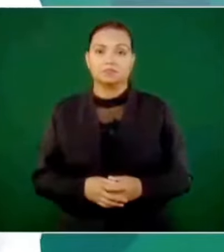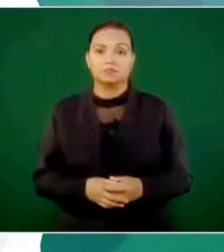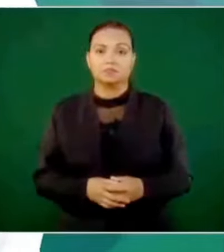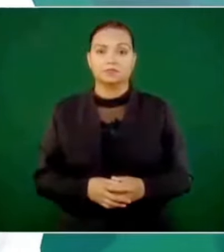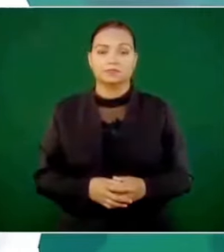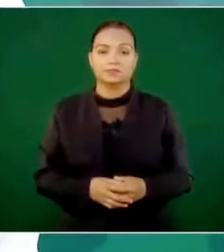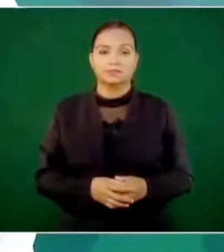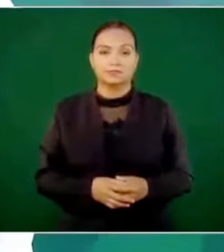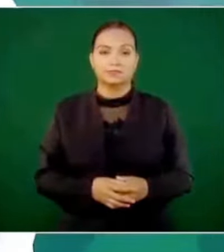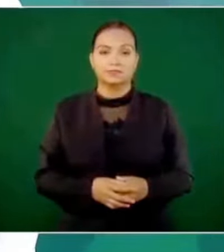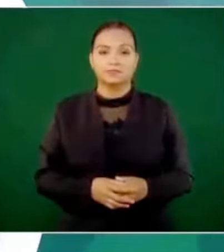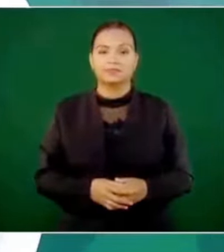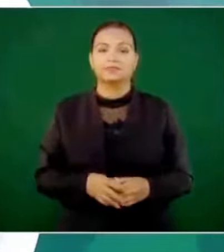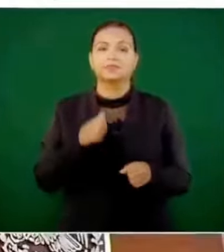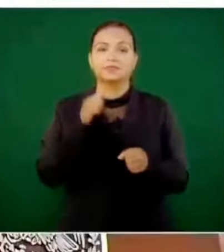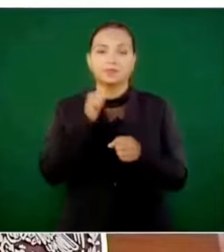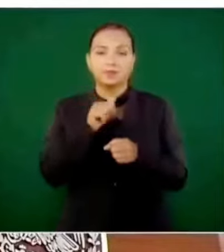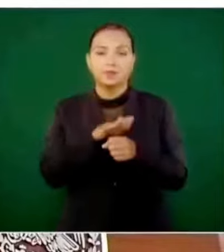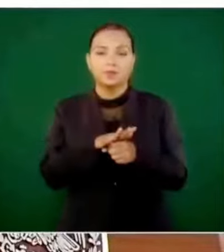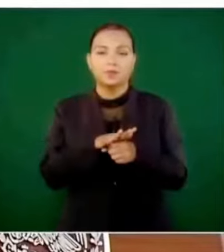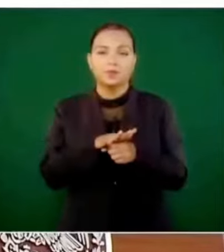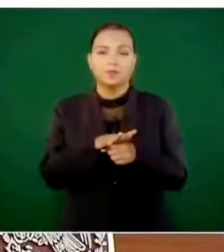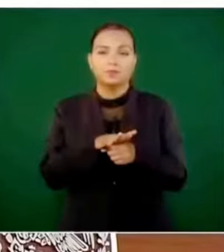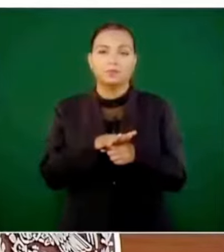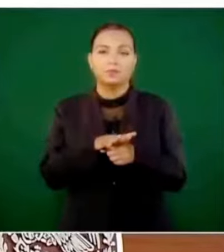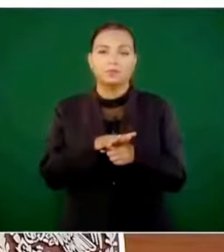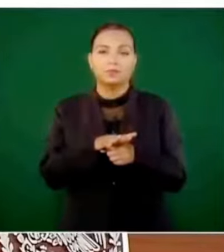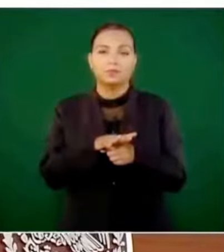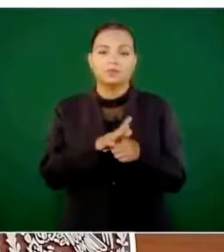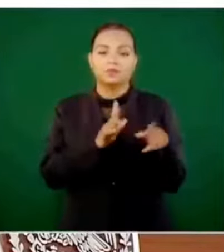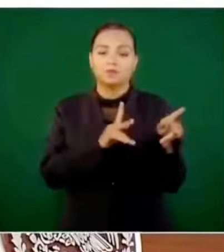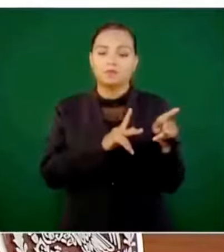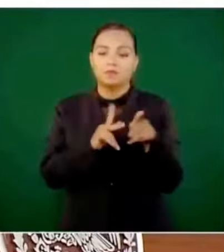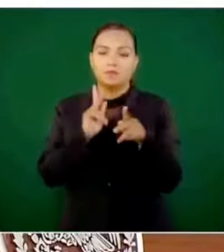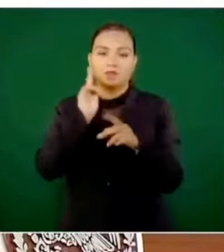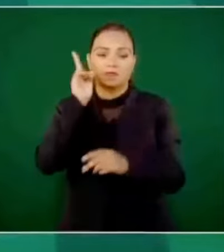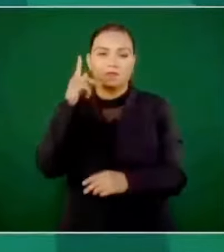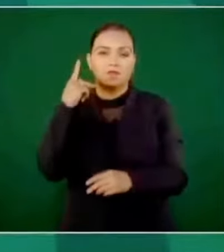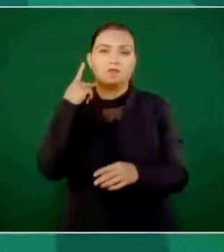¿cuál fue la estrategia política